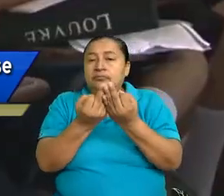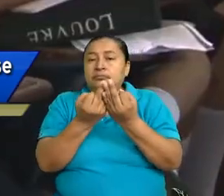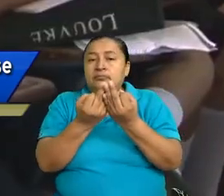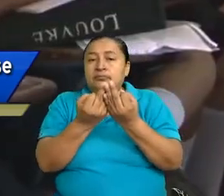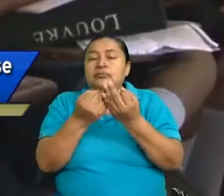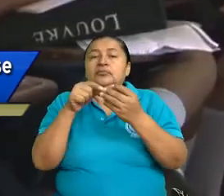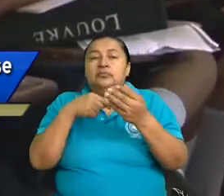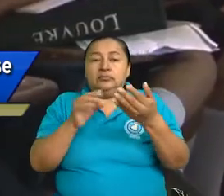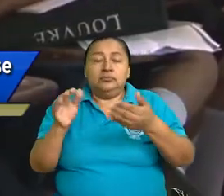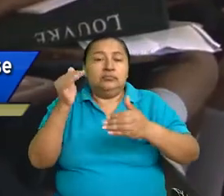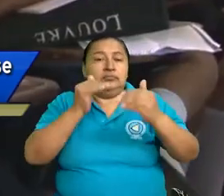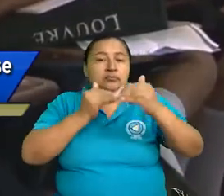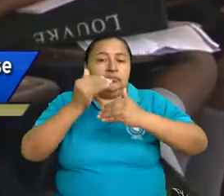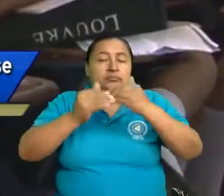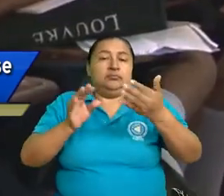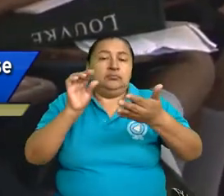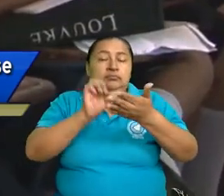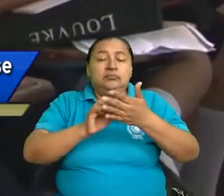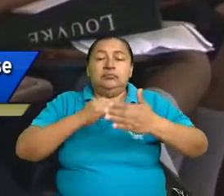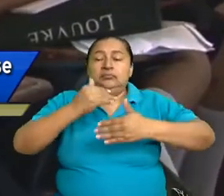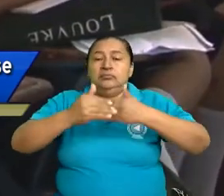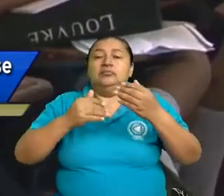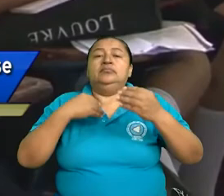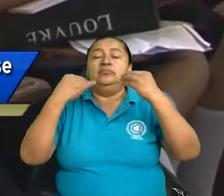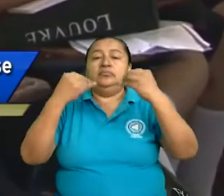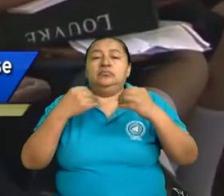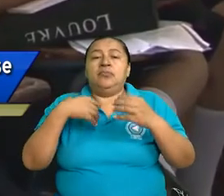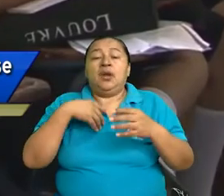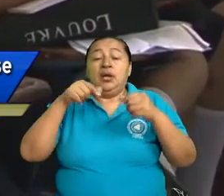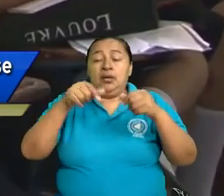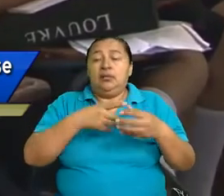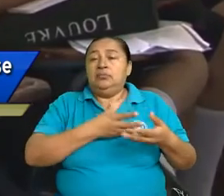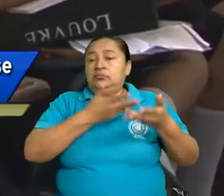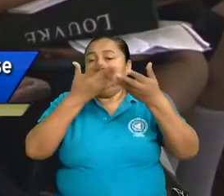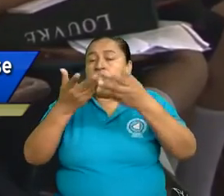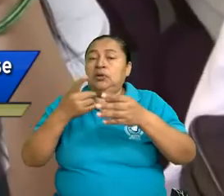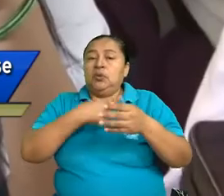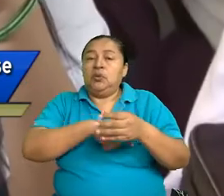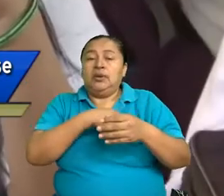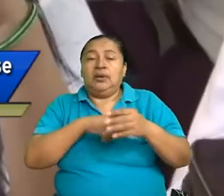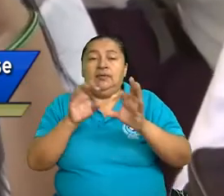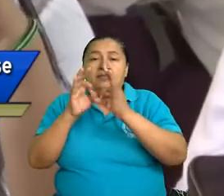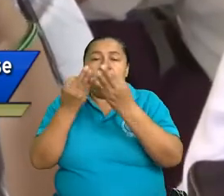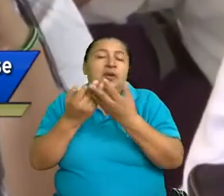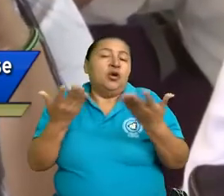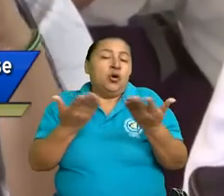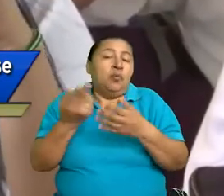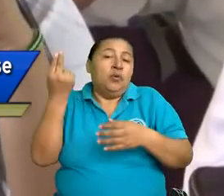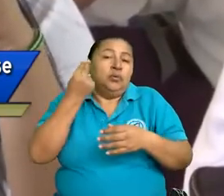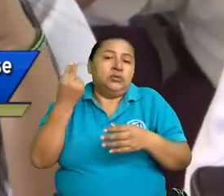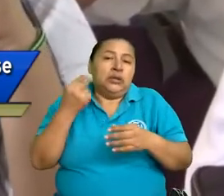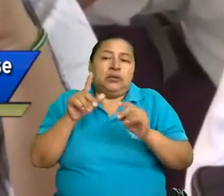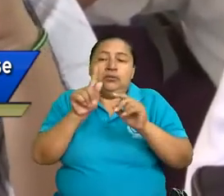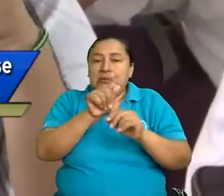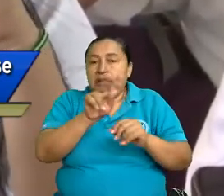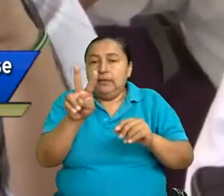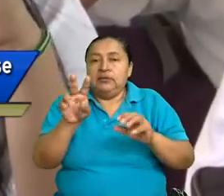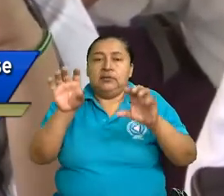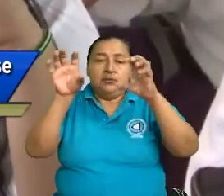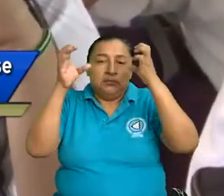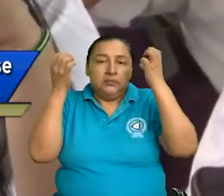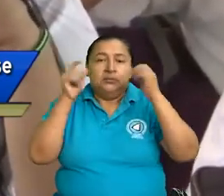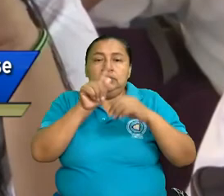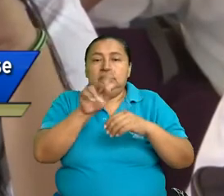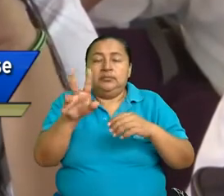como parte de los procesos educativos, fue llevar la escuela a la familia a través de este medio de comunicación masivo, que es la